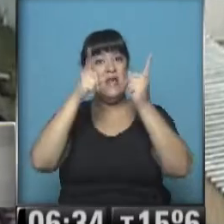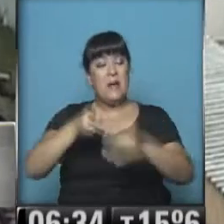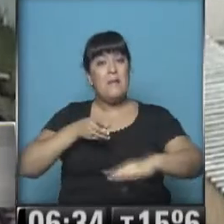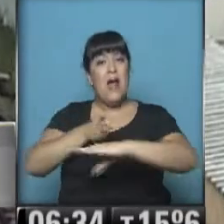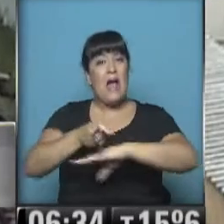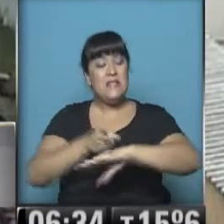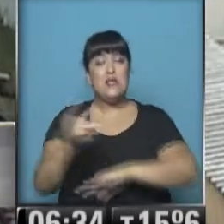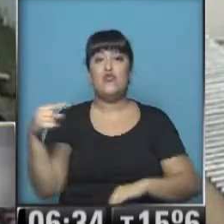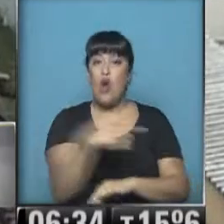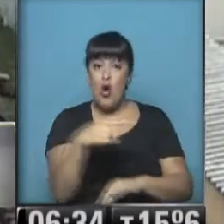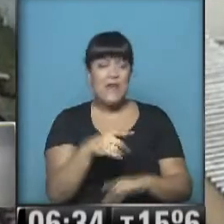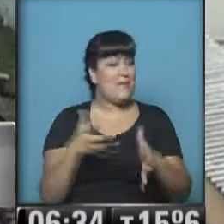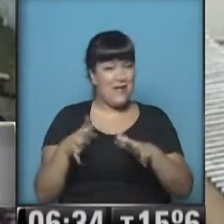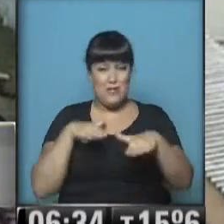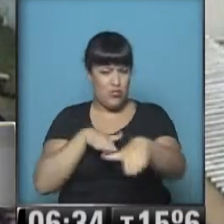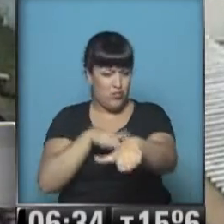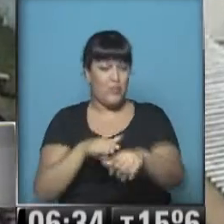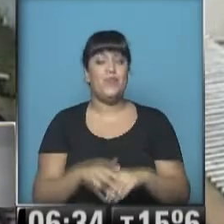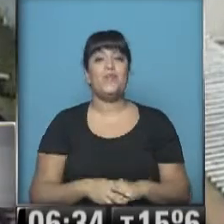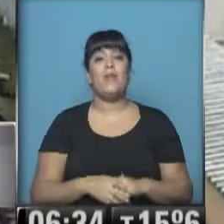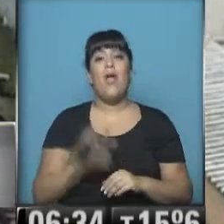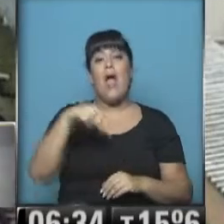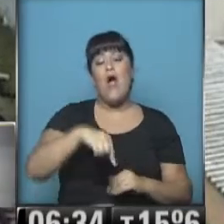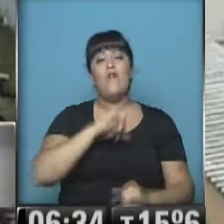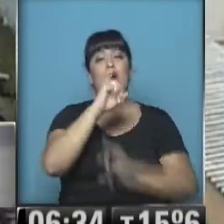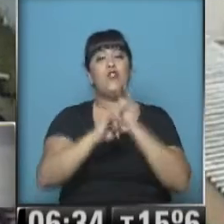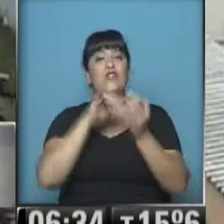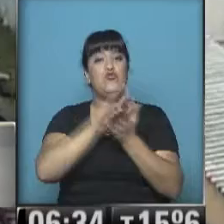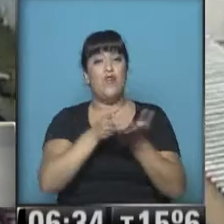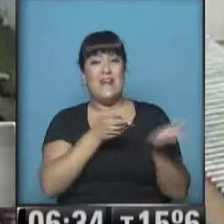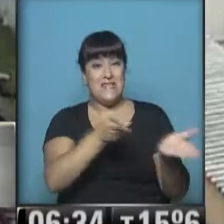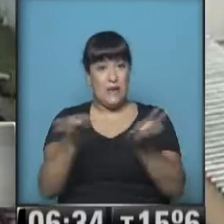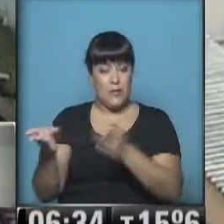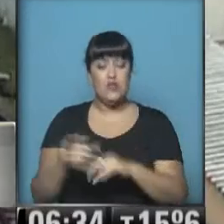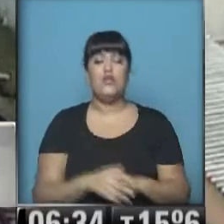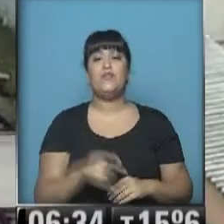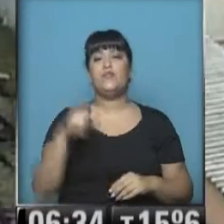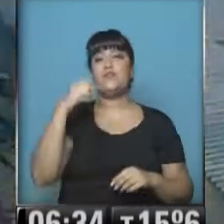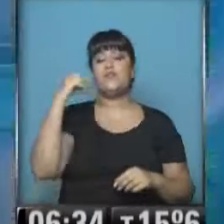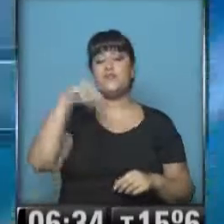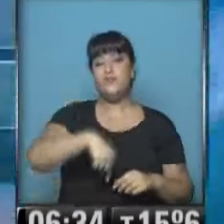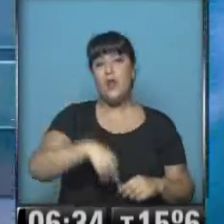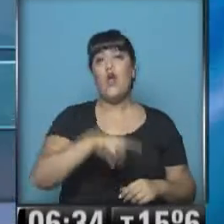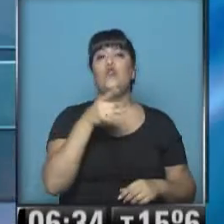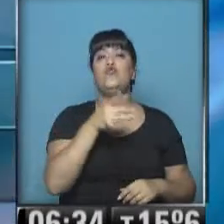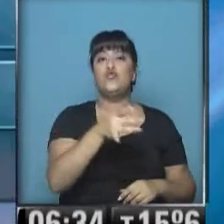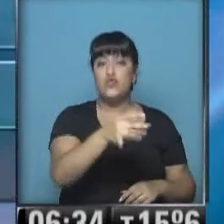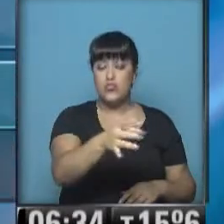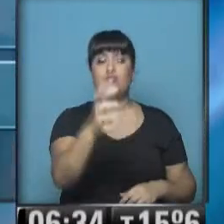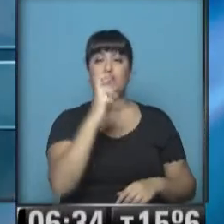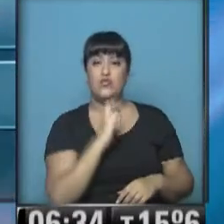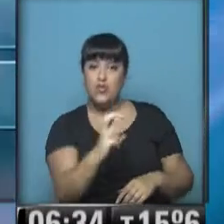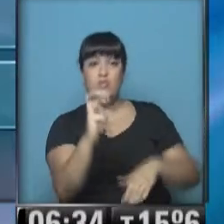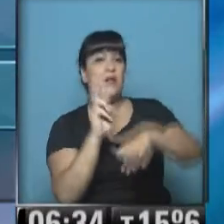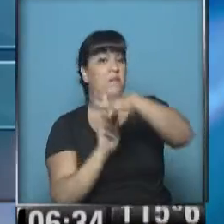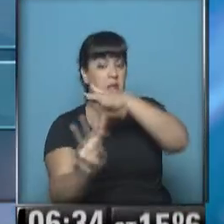también con panorama similar. Vamos a hablar precisamente de servicios. Por el momento, las distintas líneas ferroviarias, subte, cipre,